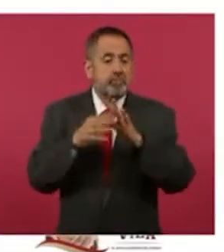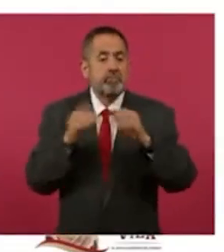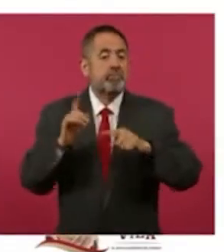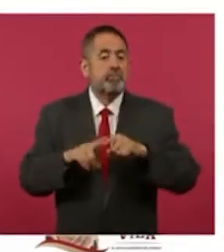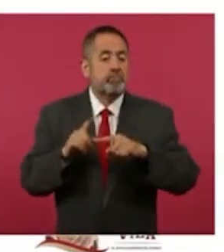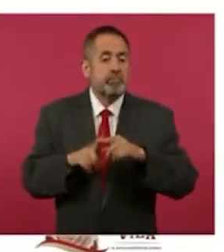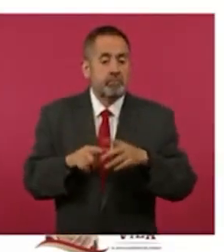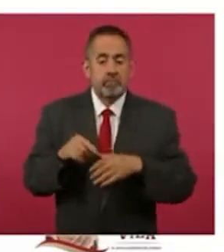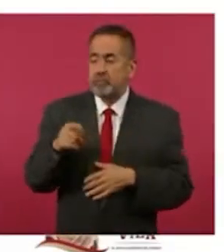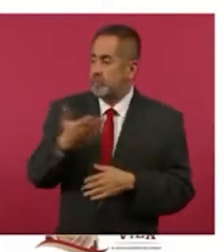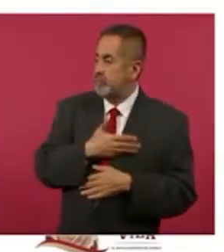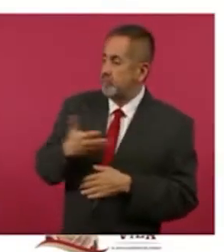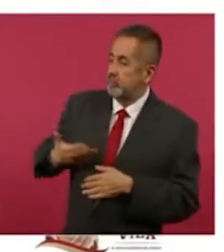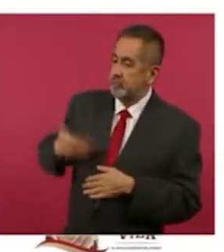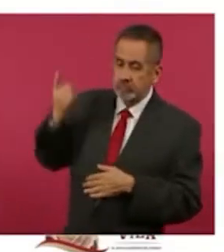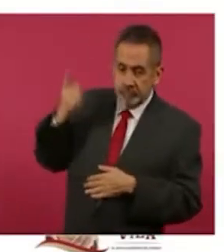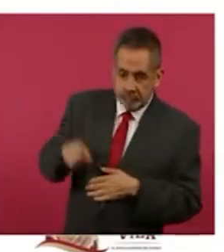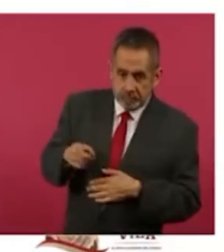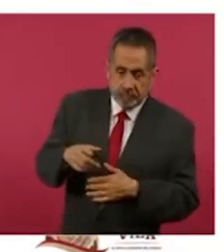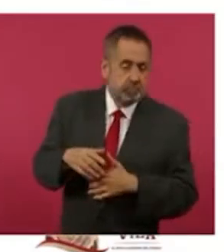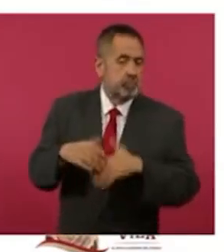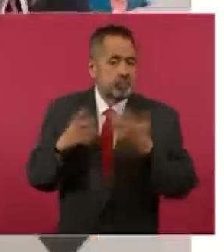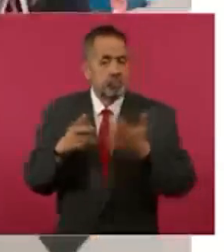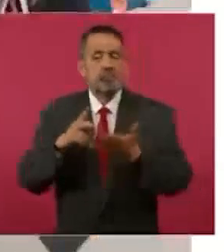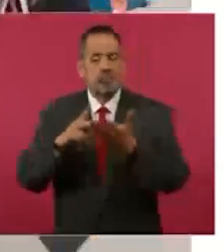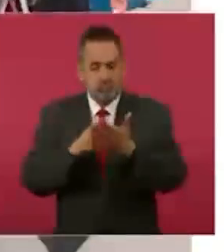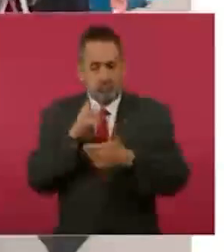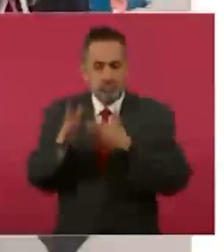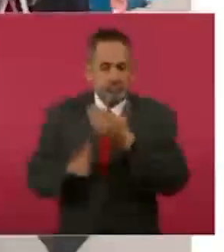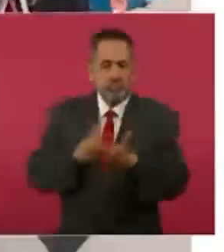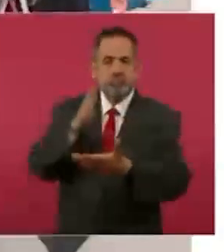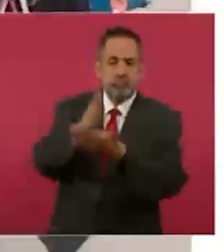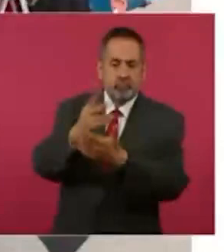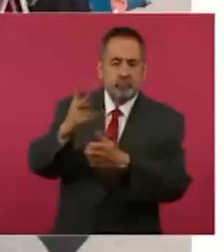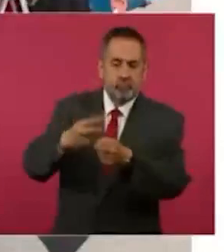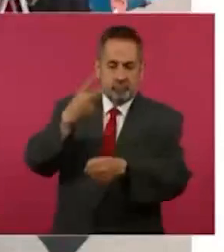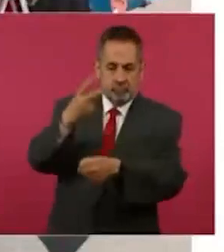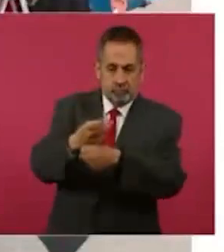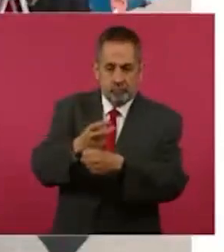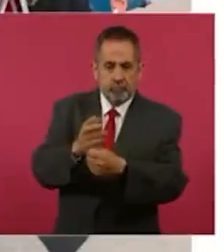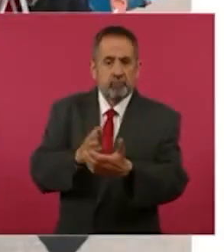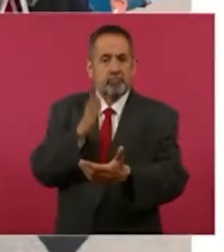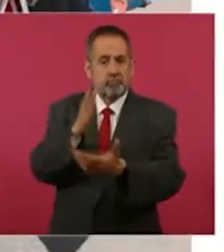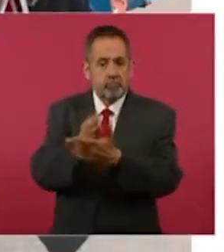Por su instrucción, señor presidente, se vuelve a visitar en una segunda etapa el estado de Guerrero.